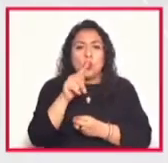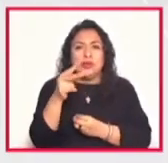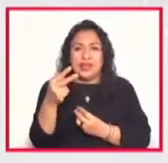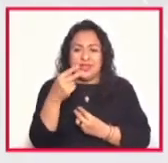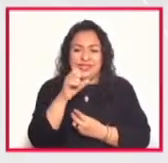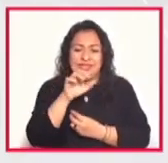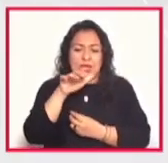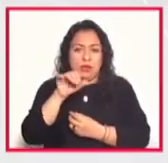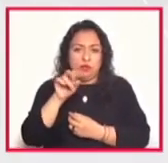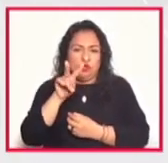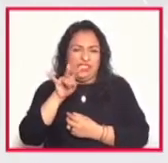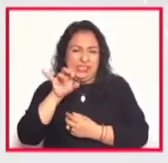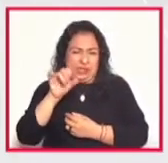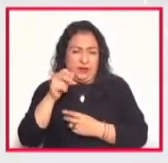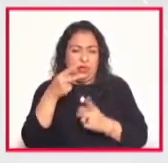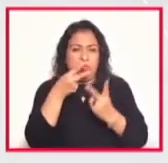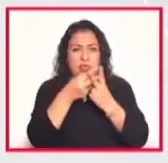acción